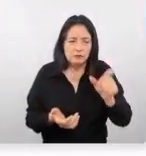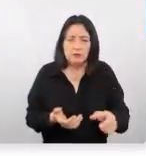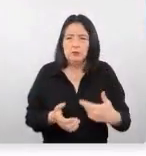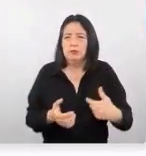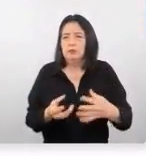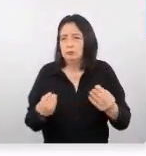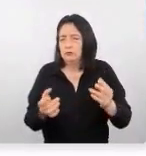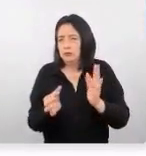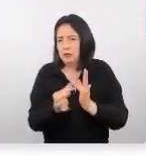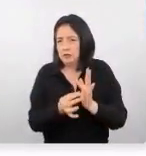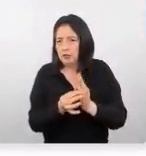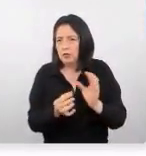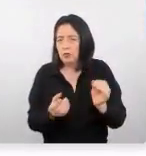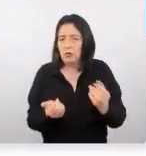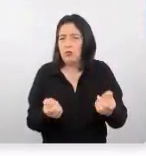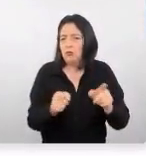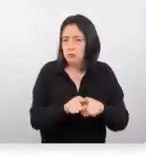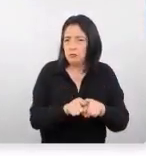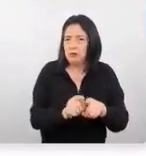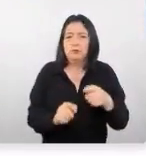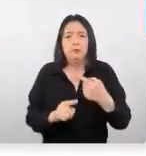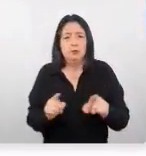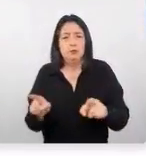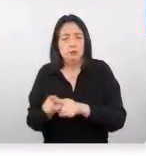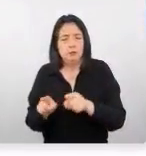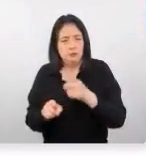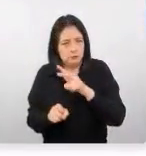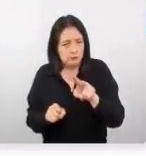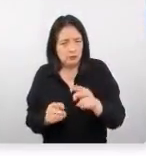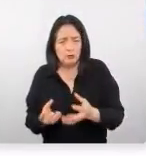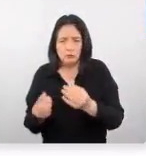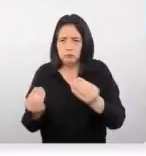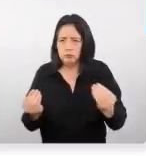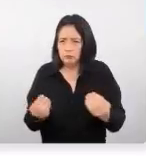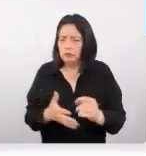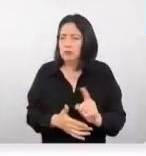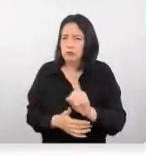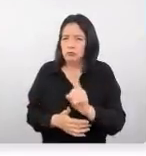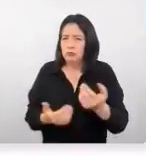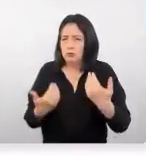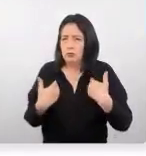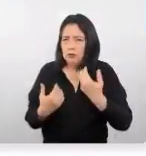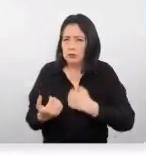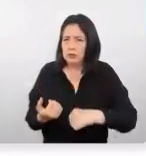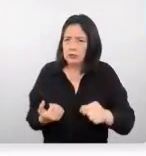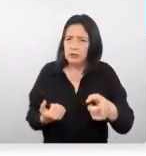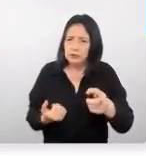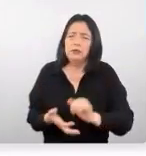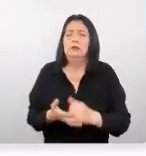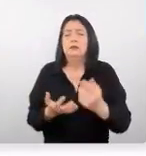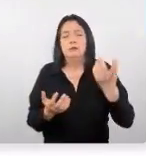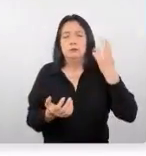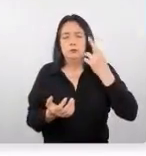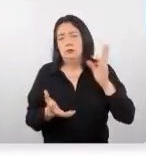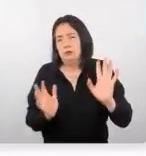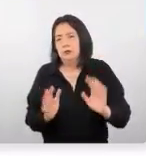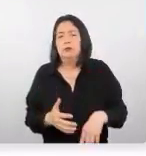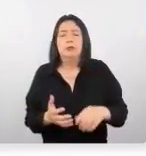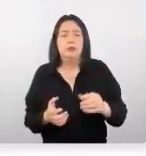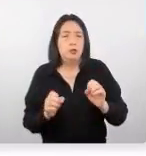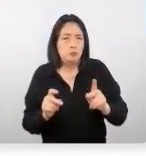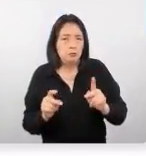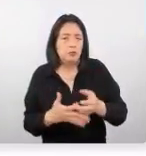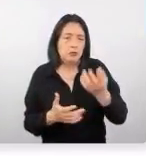casado o conviviente, pero también estamos viendo que la mayoría no tiene hijos. Entonces, aquí hay oportunidad para trabajar, de repente,